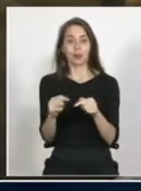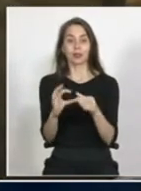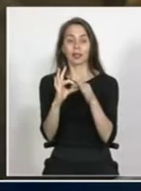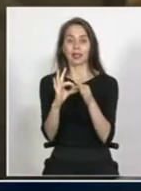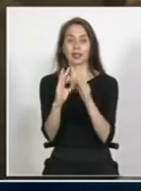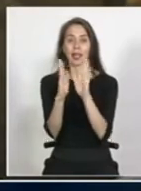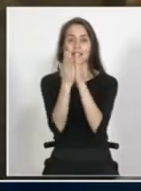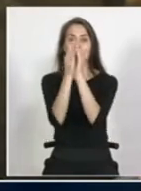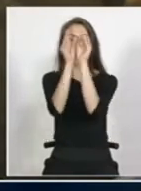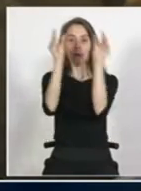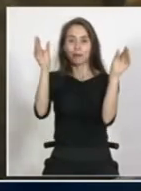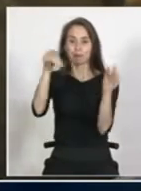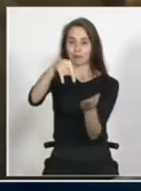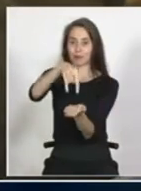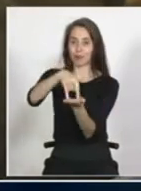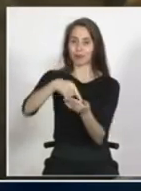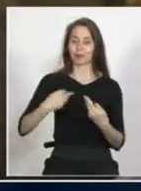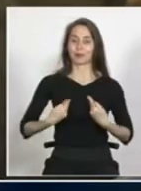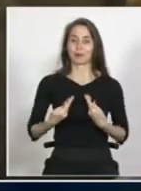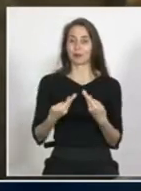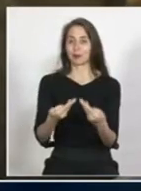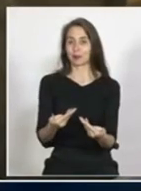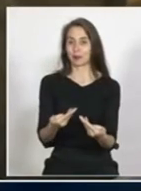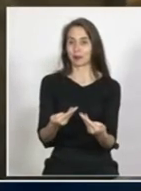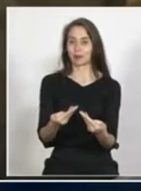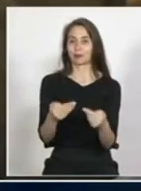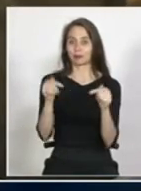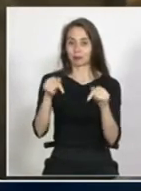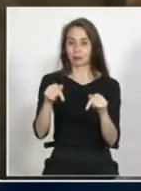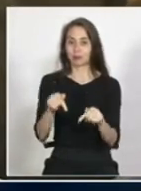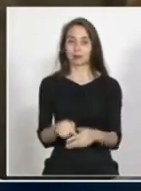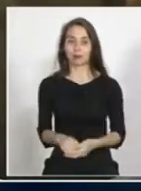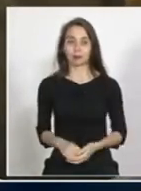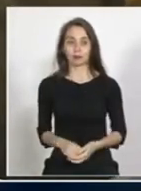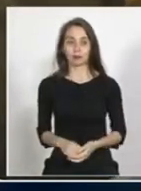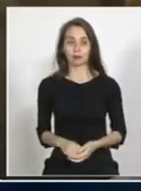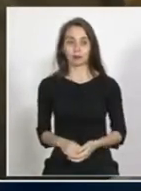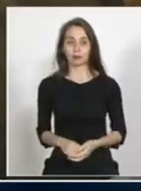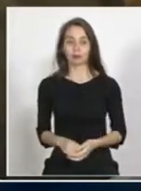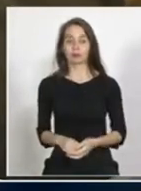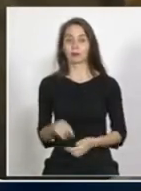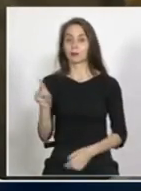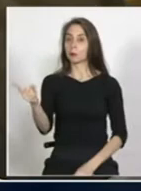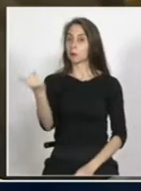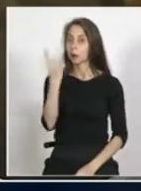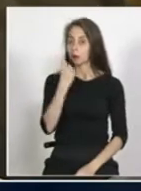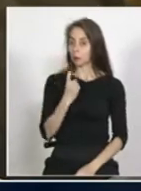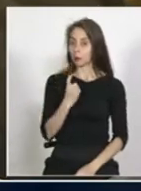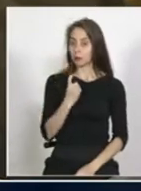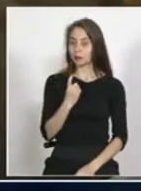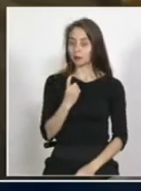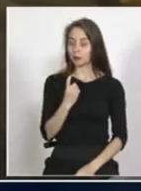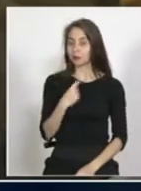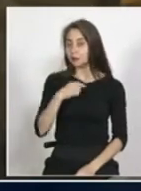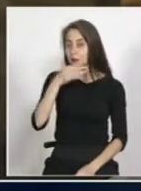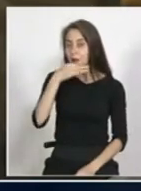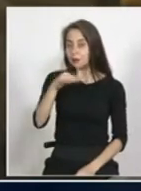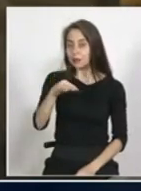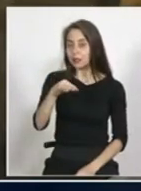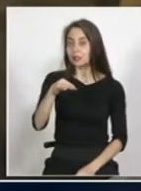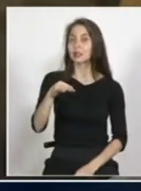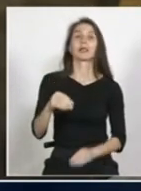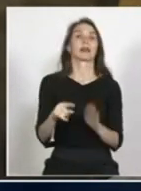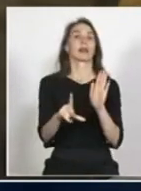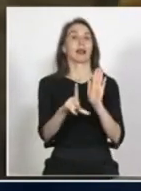la Biblioteca del Congreso Nacional la invitación a esta instancia. En relación a tu pregunta, señalar que el actual